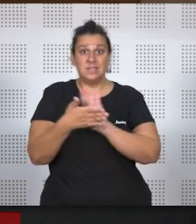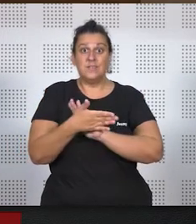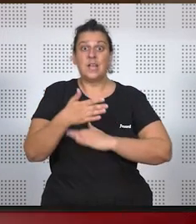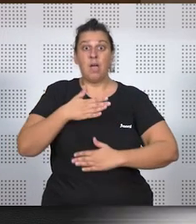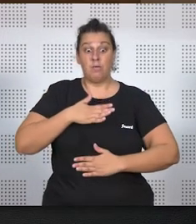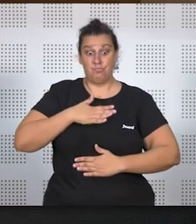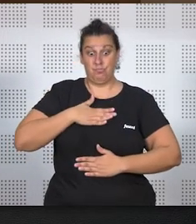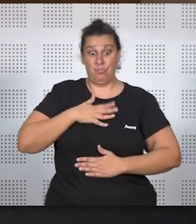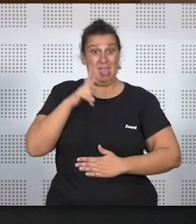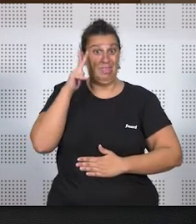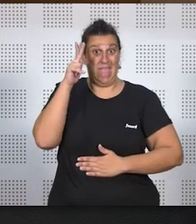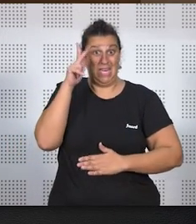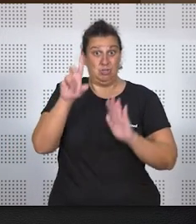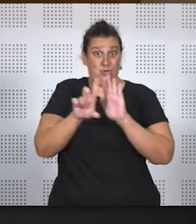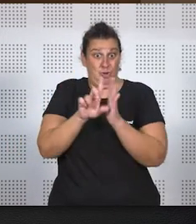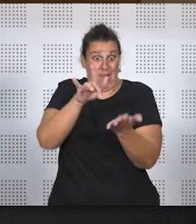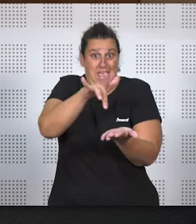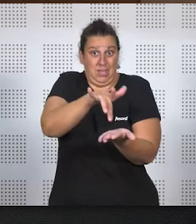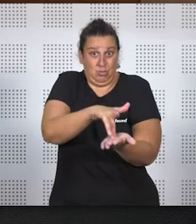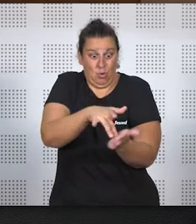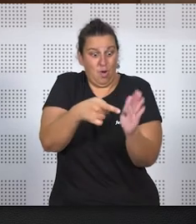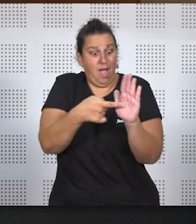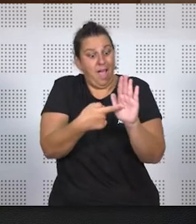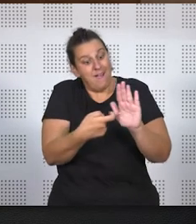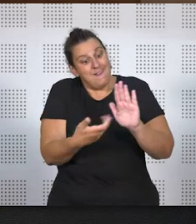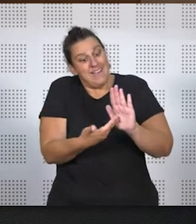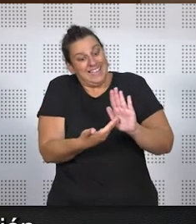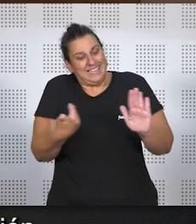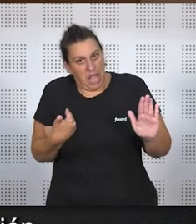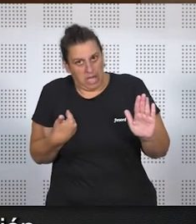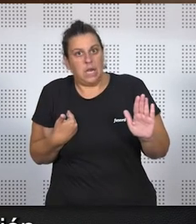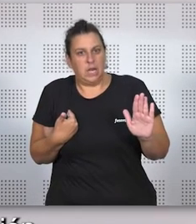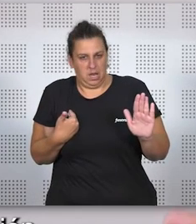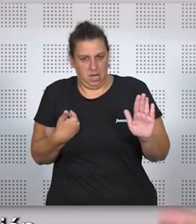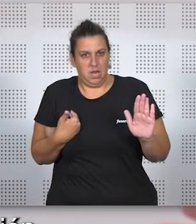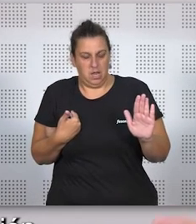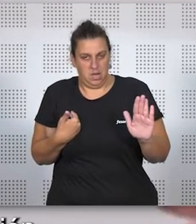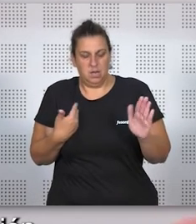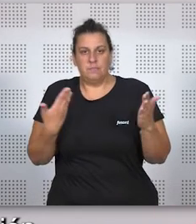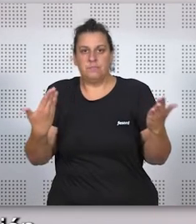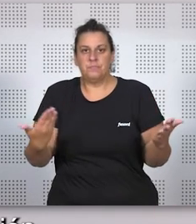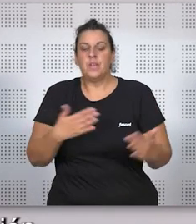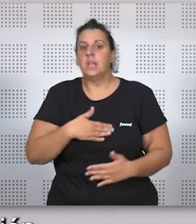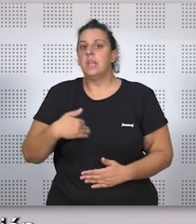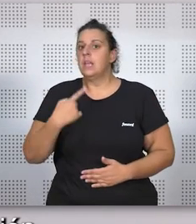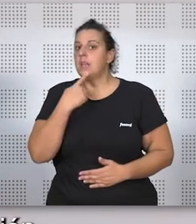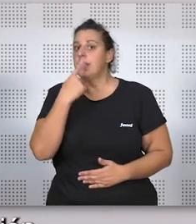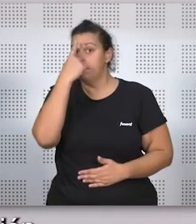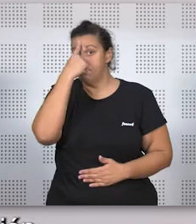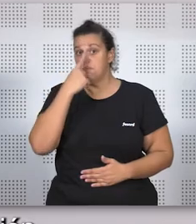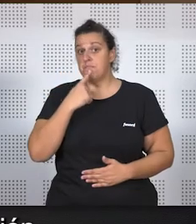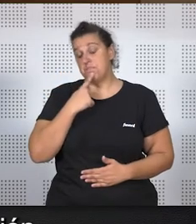legítima a las personas que de acuerdo con la ley vigente tuvieran derecho a la misma. Es decir, para que se aplique la figura de la